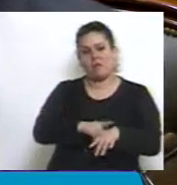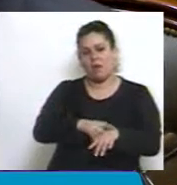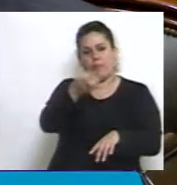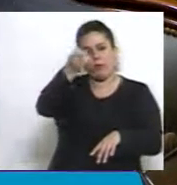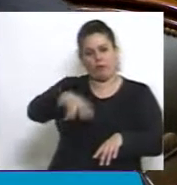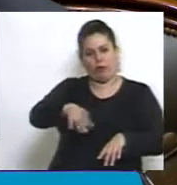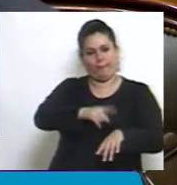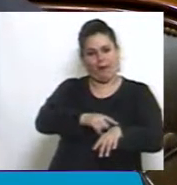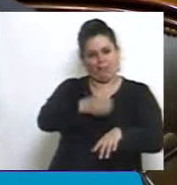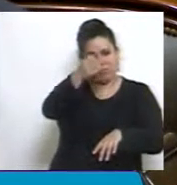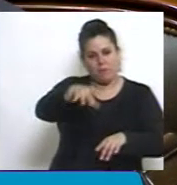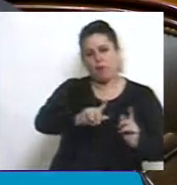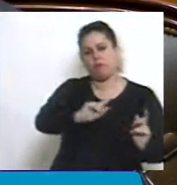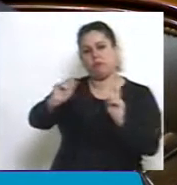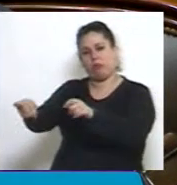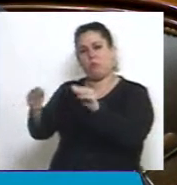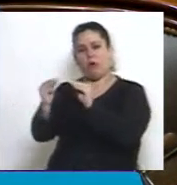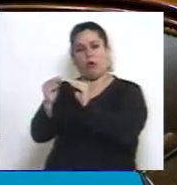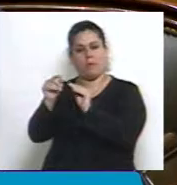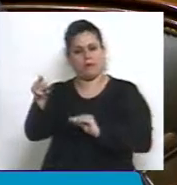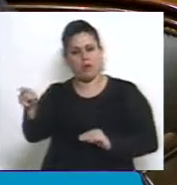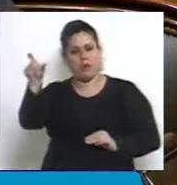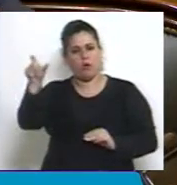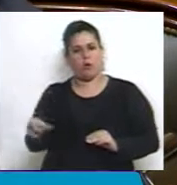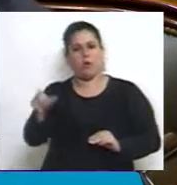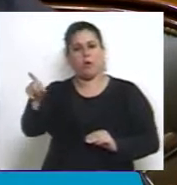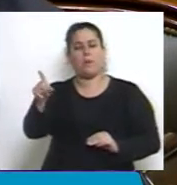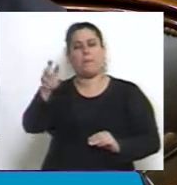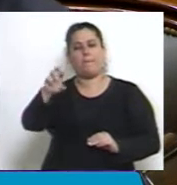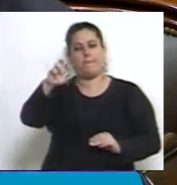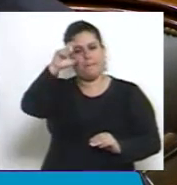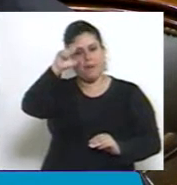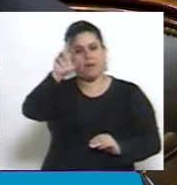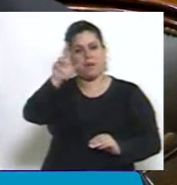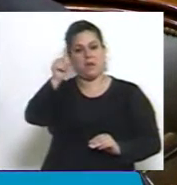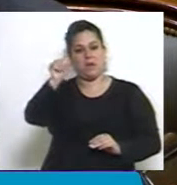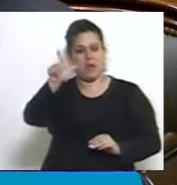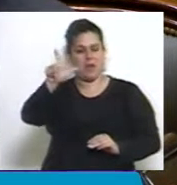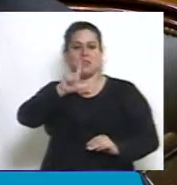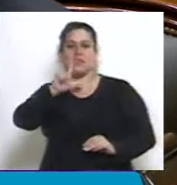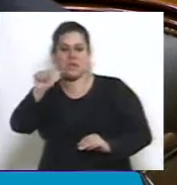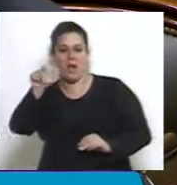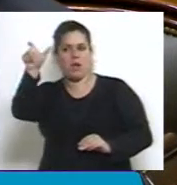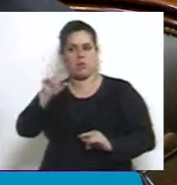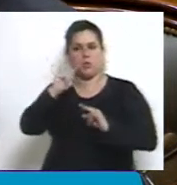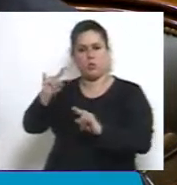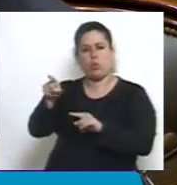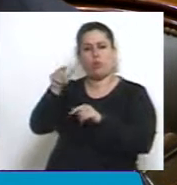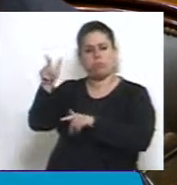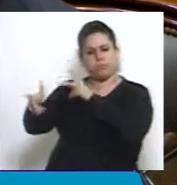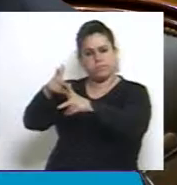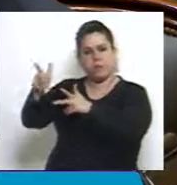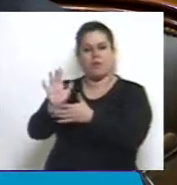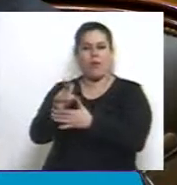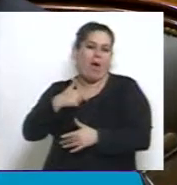queda a mi compañero de bloque, Fabián Peralta, por estas pinceladas que he